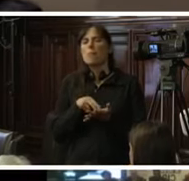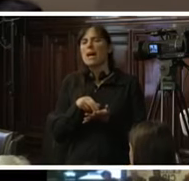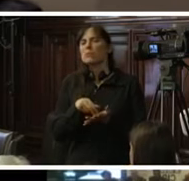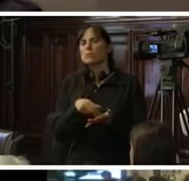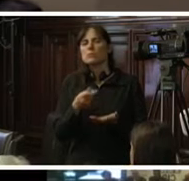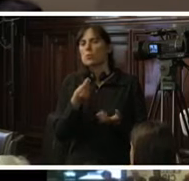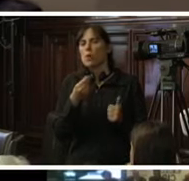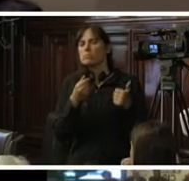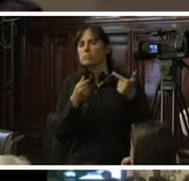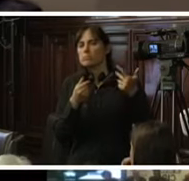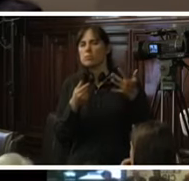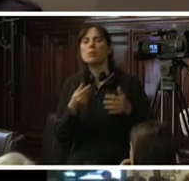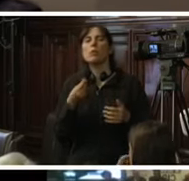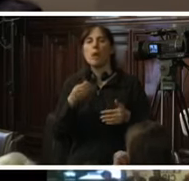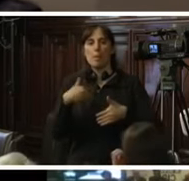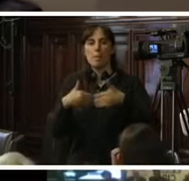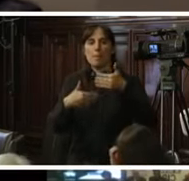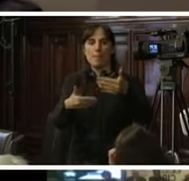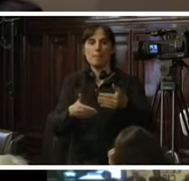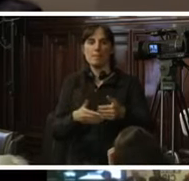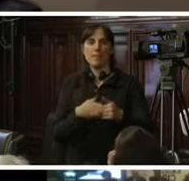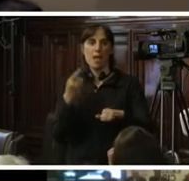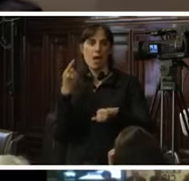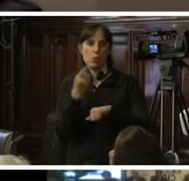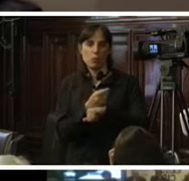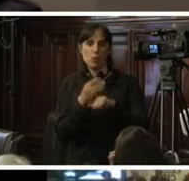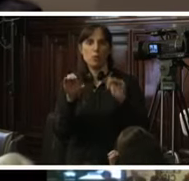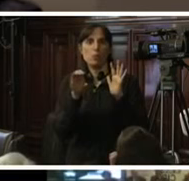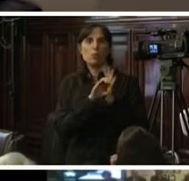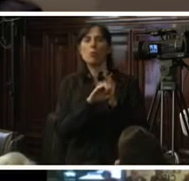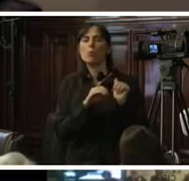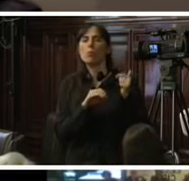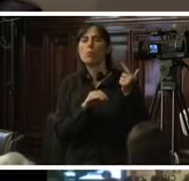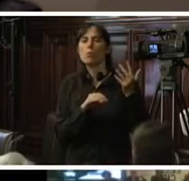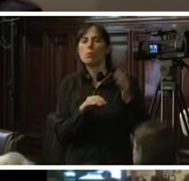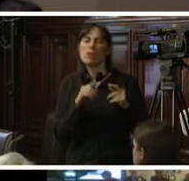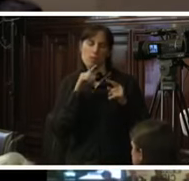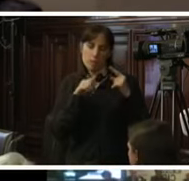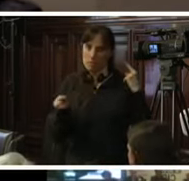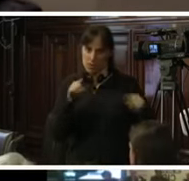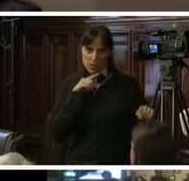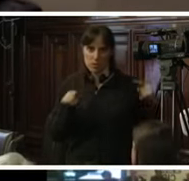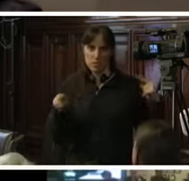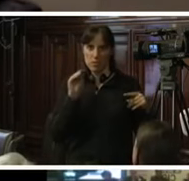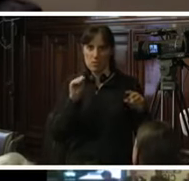para el procedimiento de acusación constitucional son diversos. No se trata de un